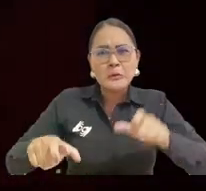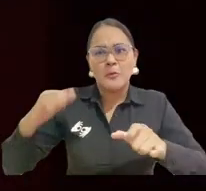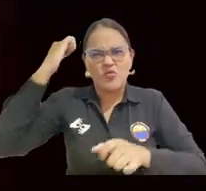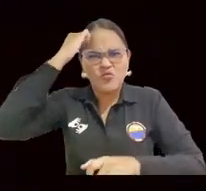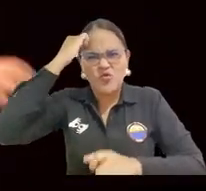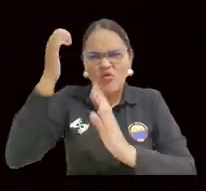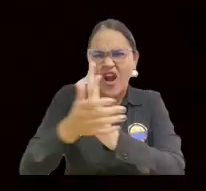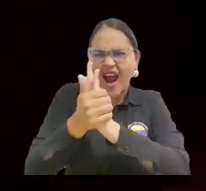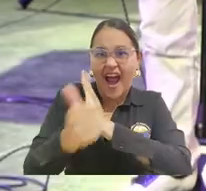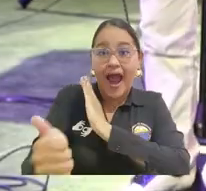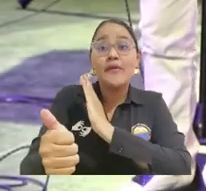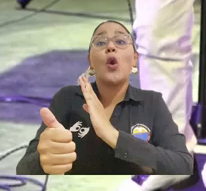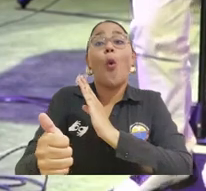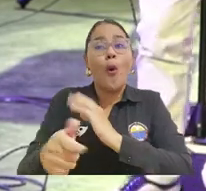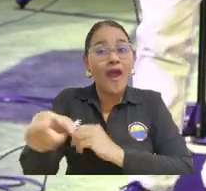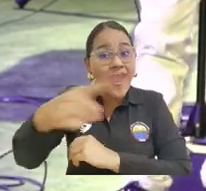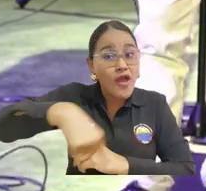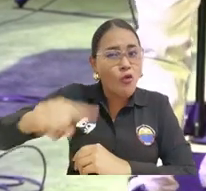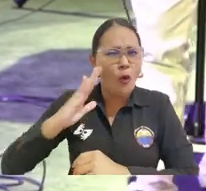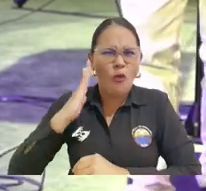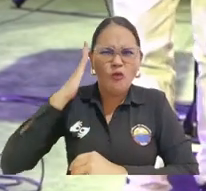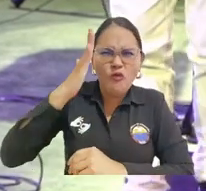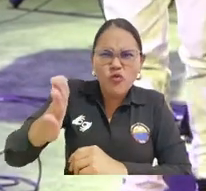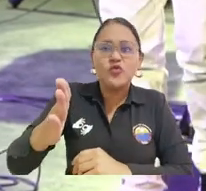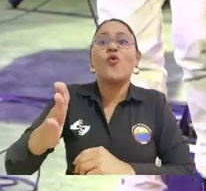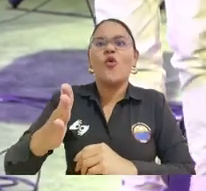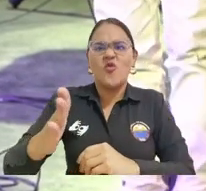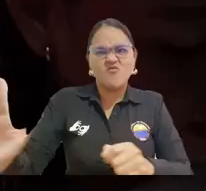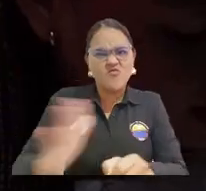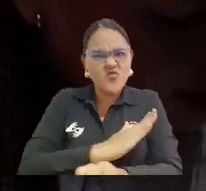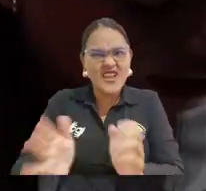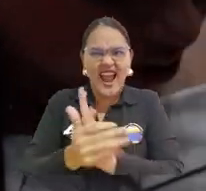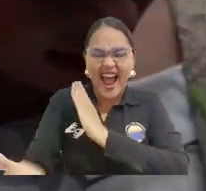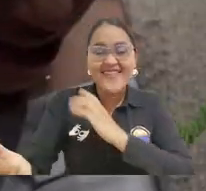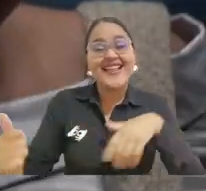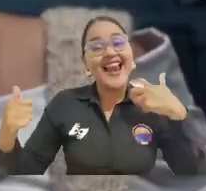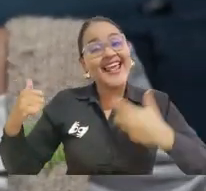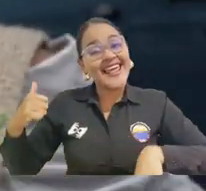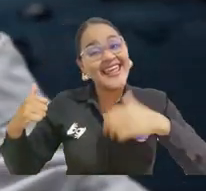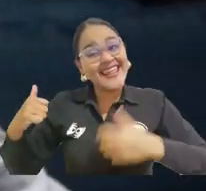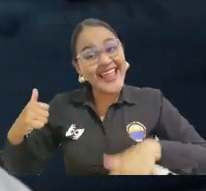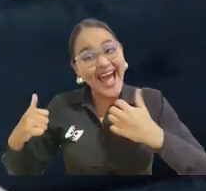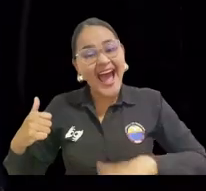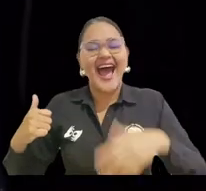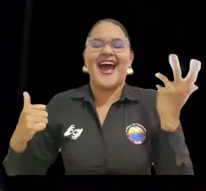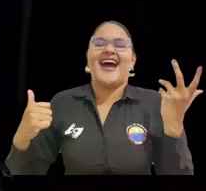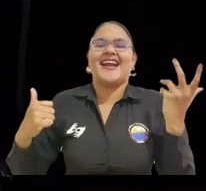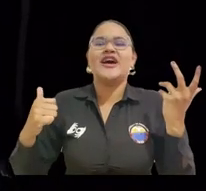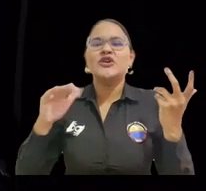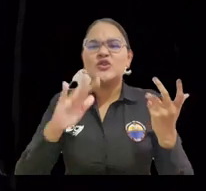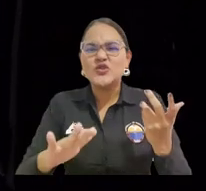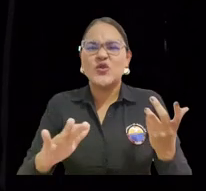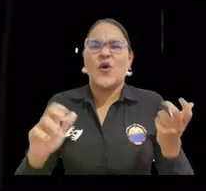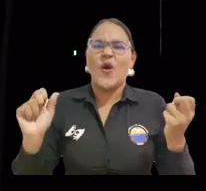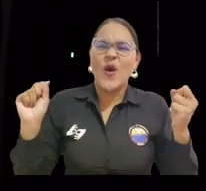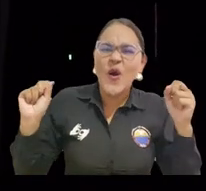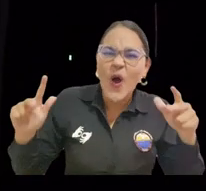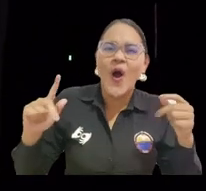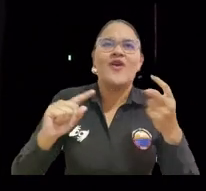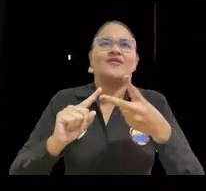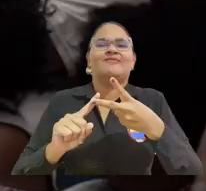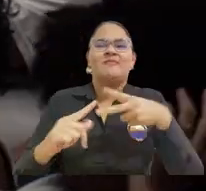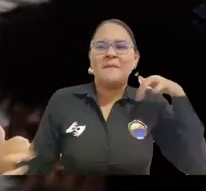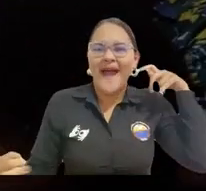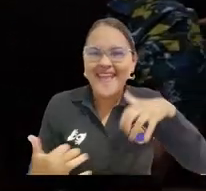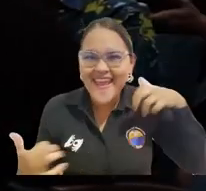De la mano de grandes maestros, los futuros músicos se pasearon por profundizaciones de guitarra y piano, coros y ensambles de rock,